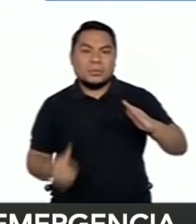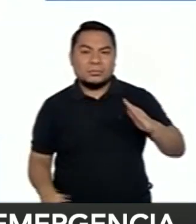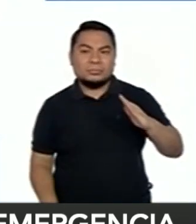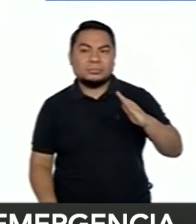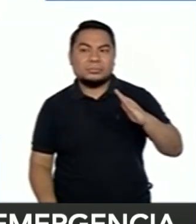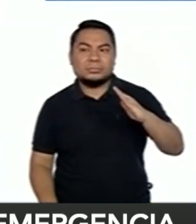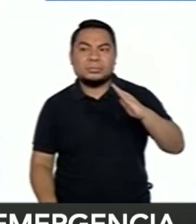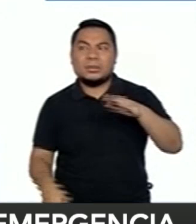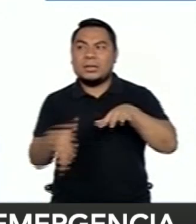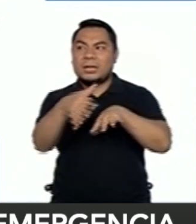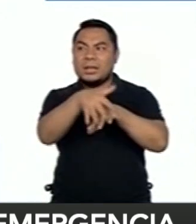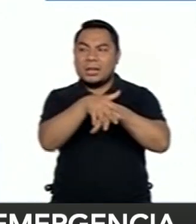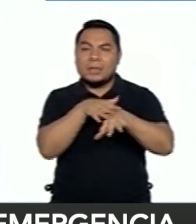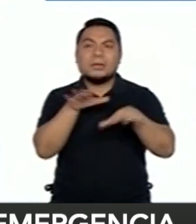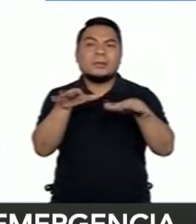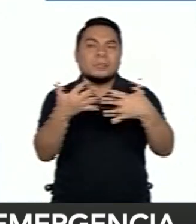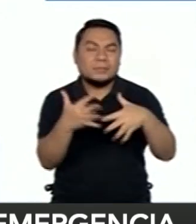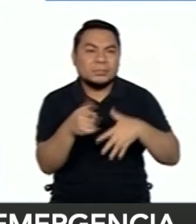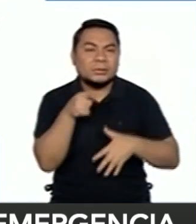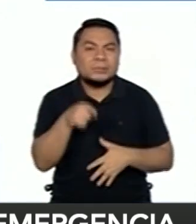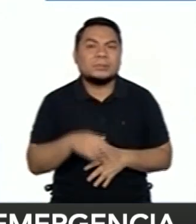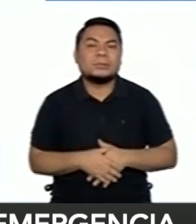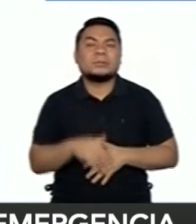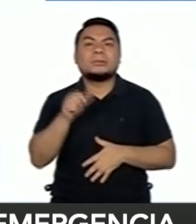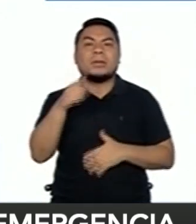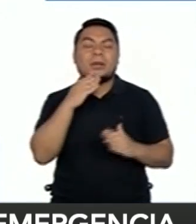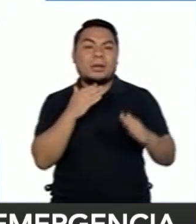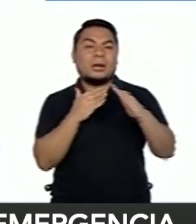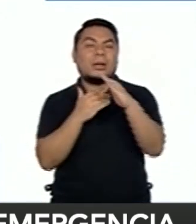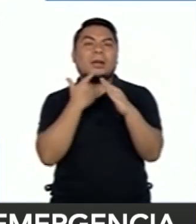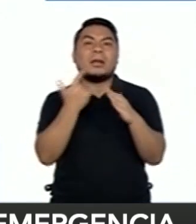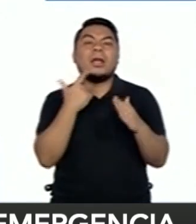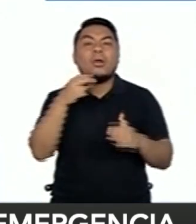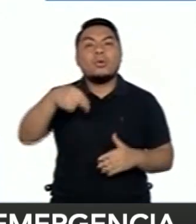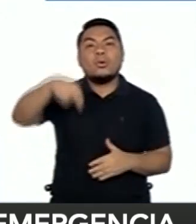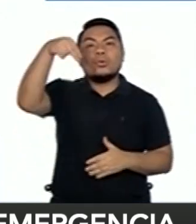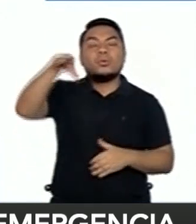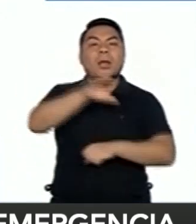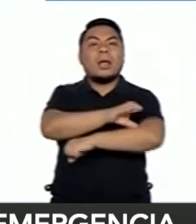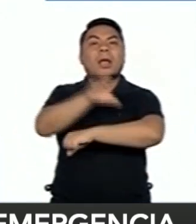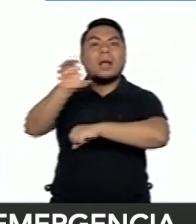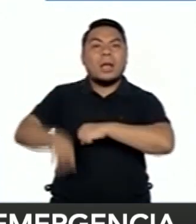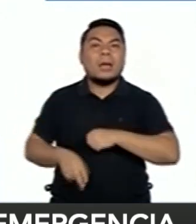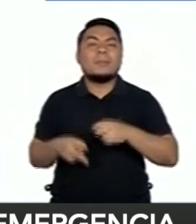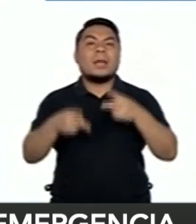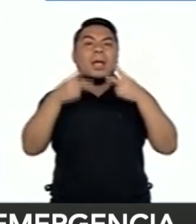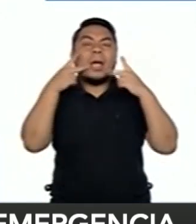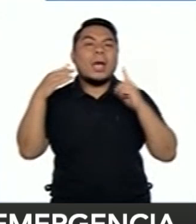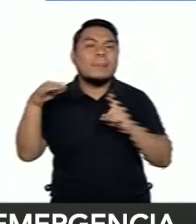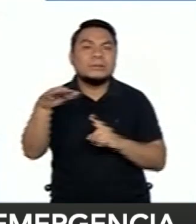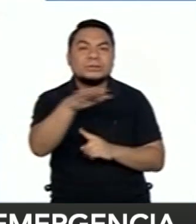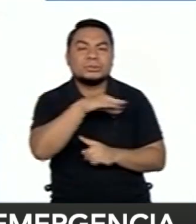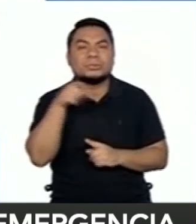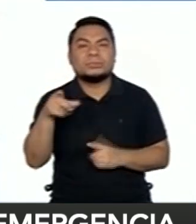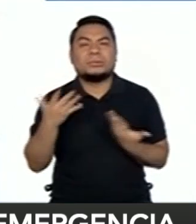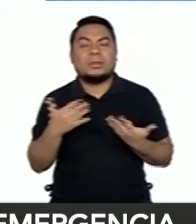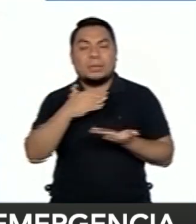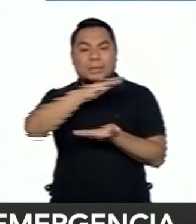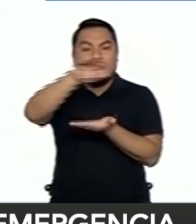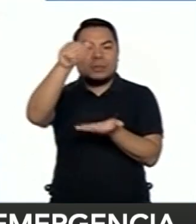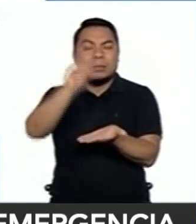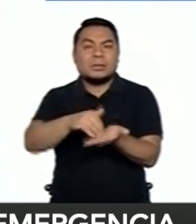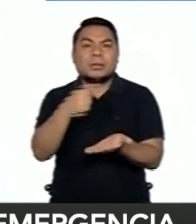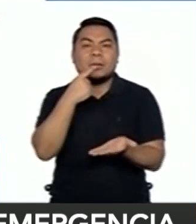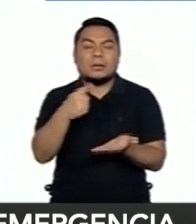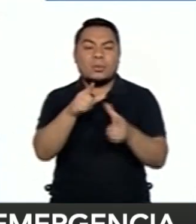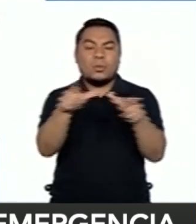Y están básicamente las regiones en el norte de Cajamarca y Amazonas, en el centro la